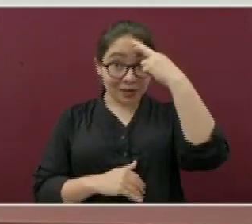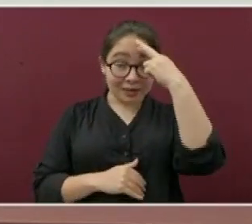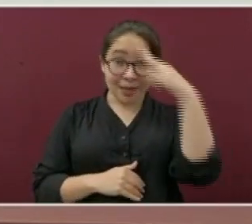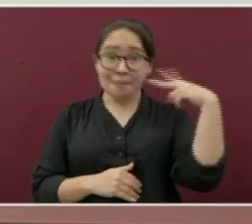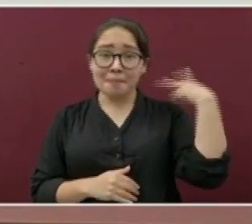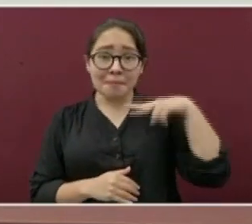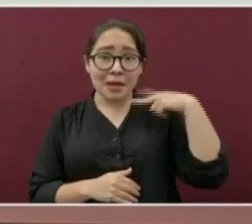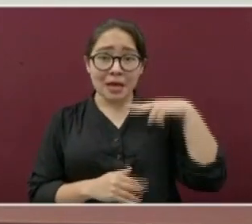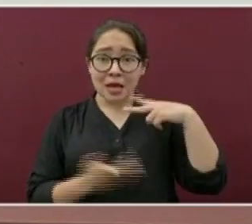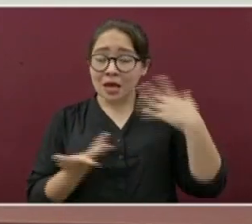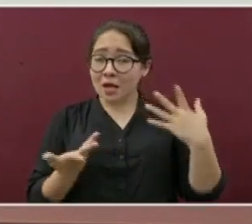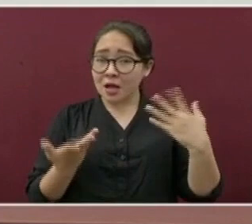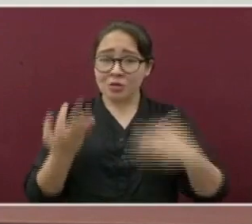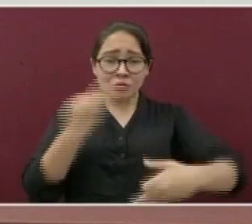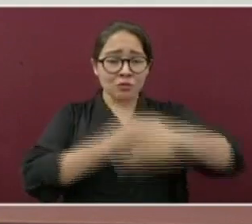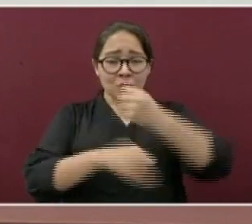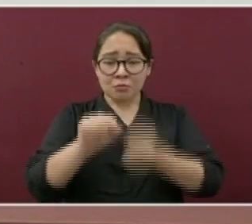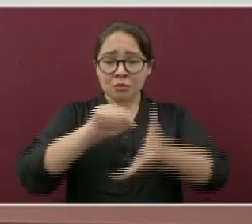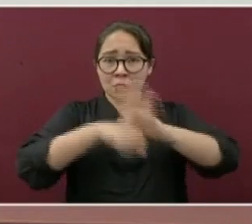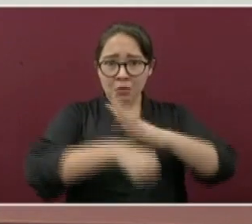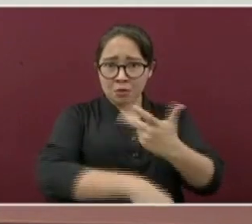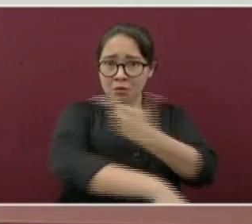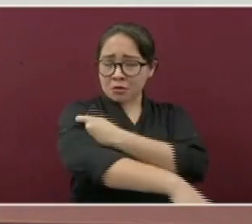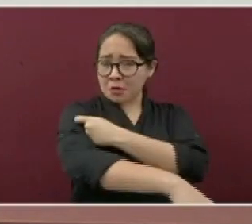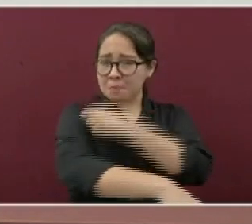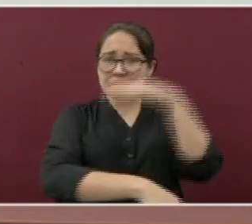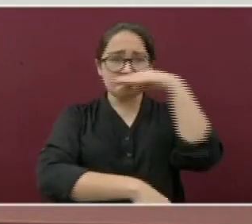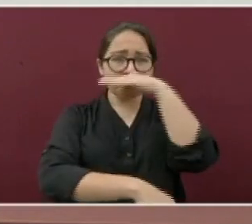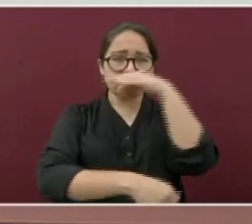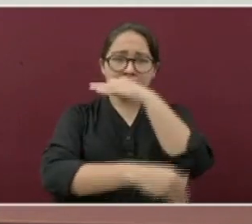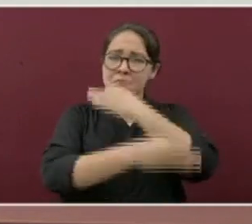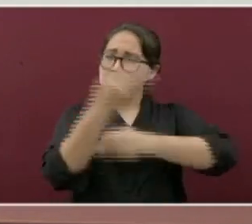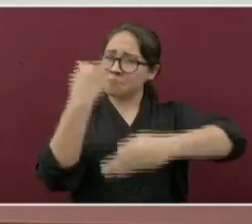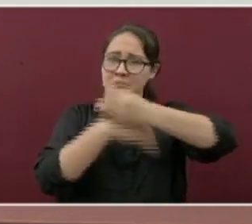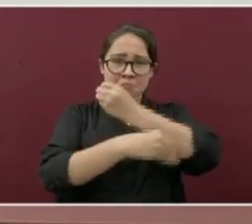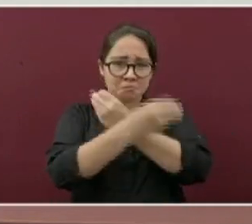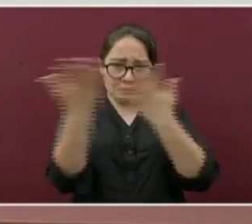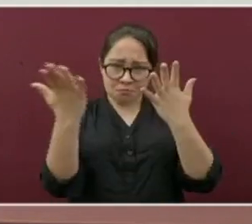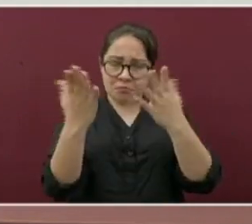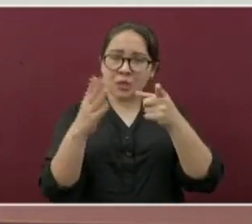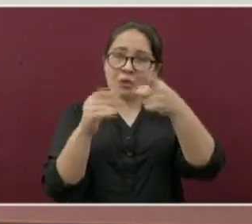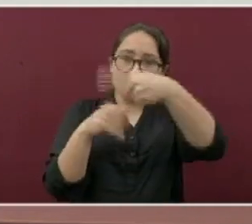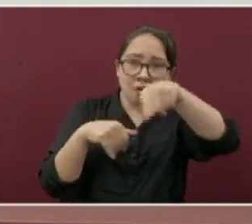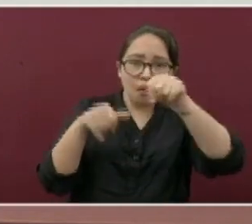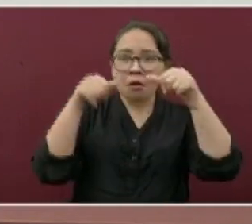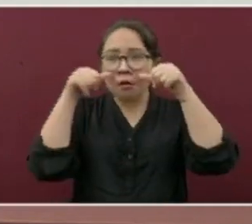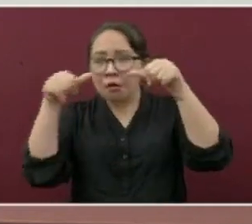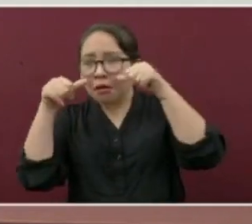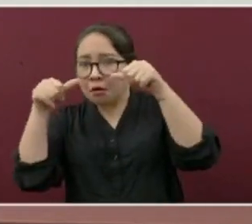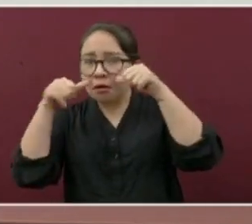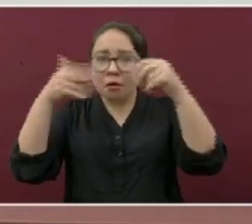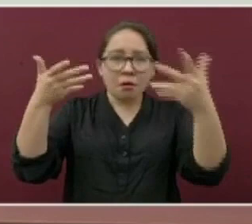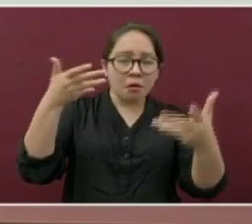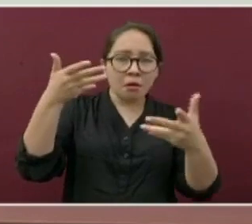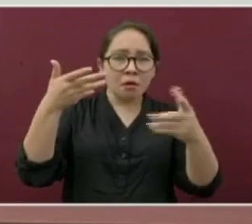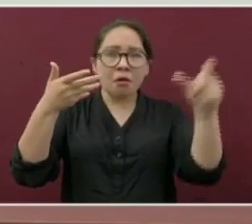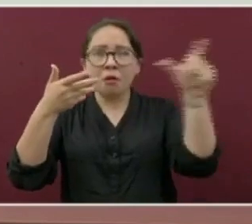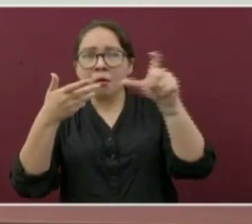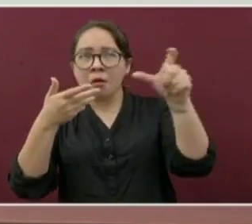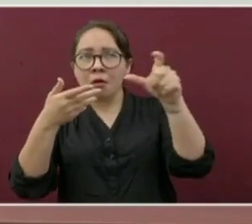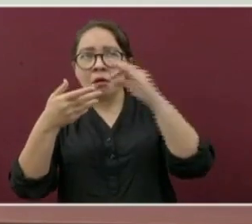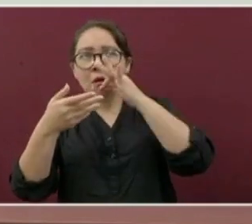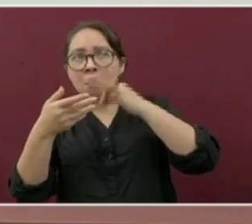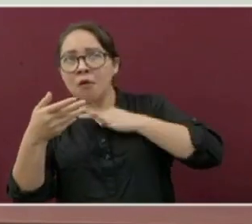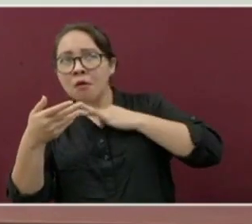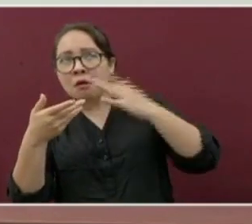es gratuita y para todos. Estén pendientes del aviso oficial para saber cuándo llega a su